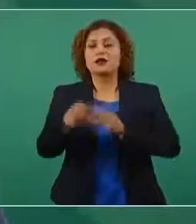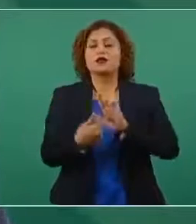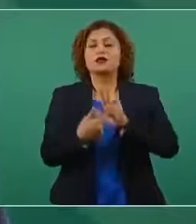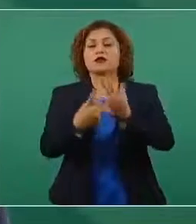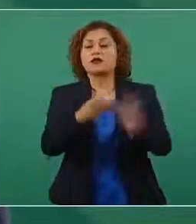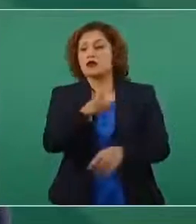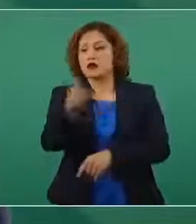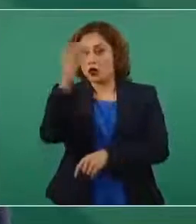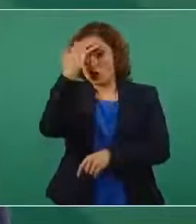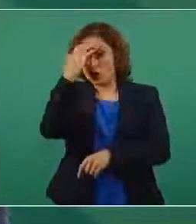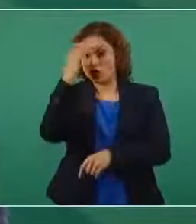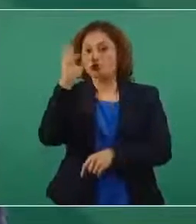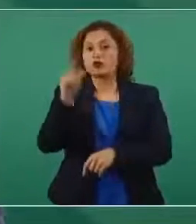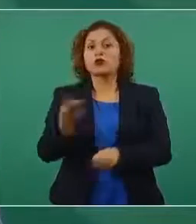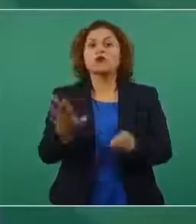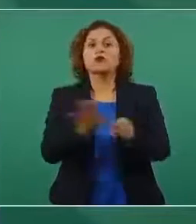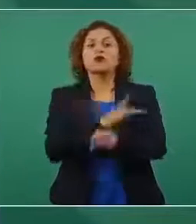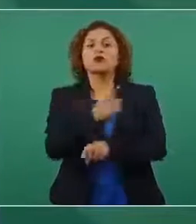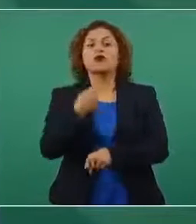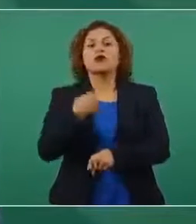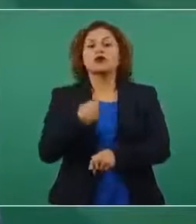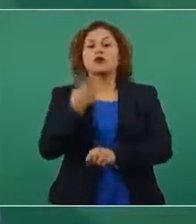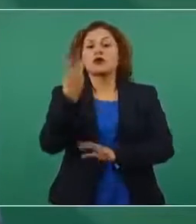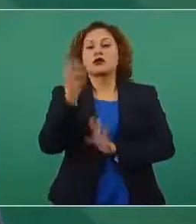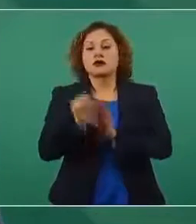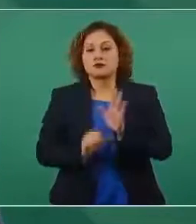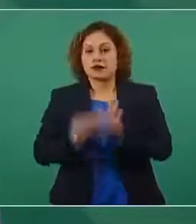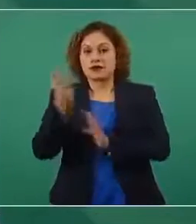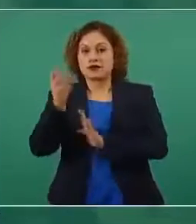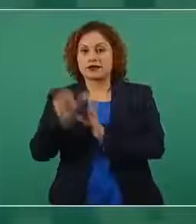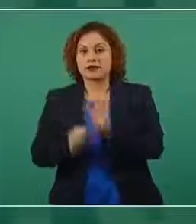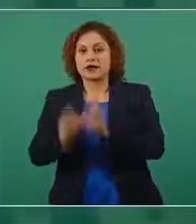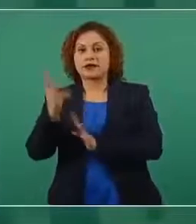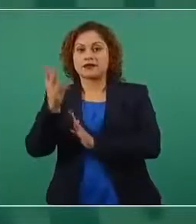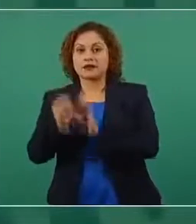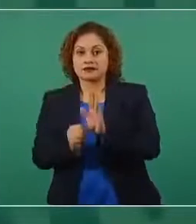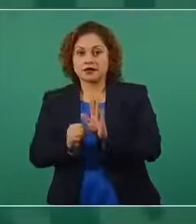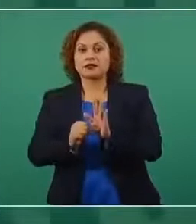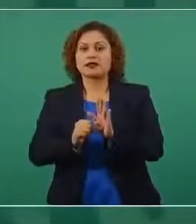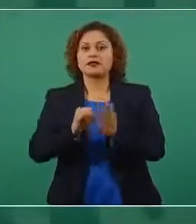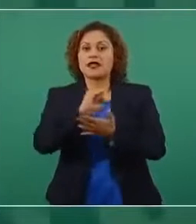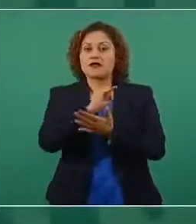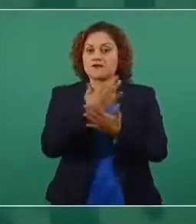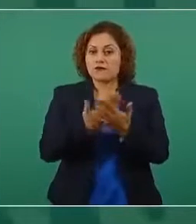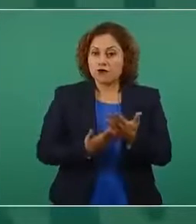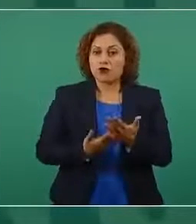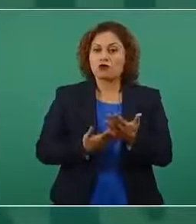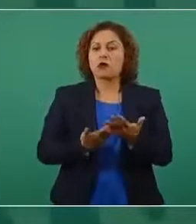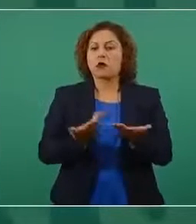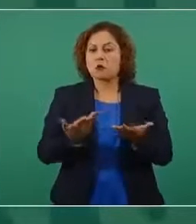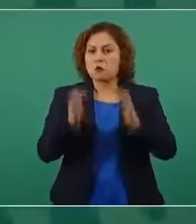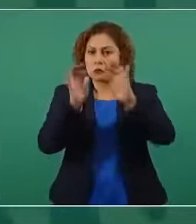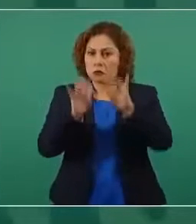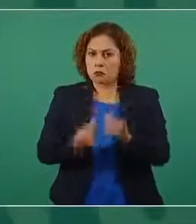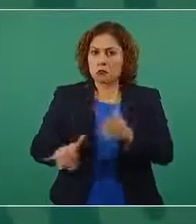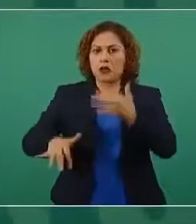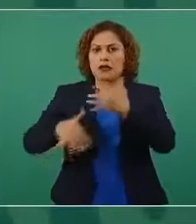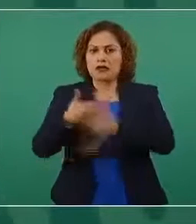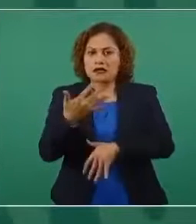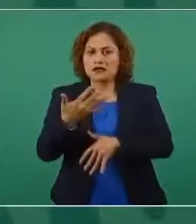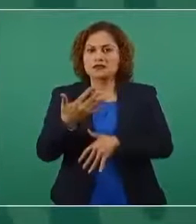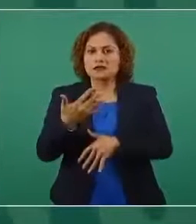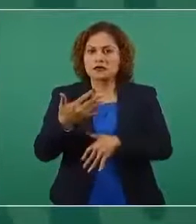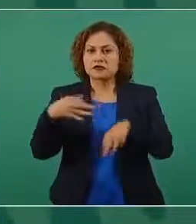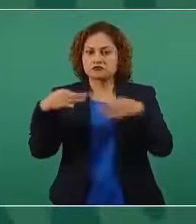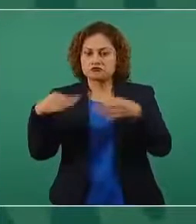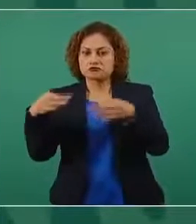meses pues tienen que ser 15 cuartillas 40 45 minutos